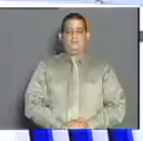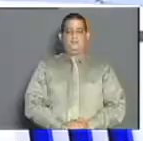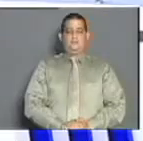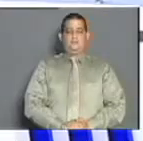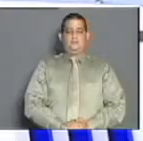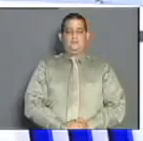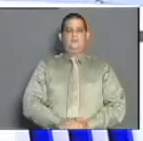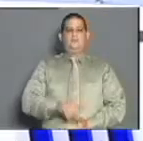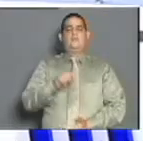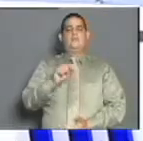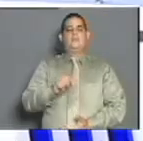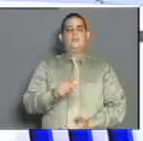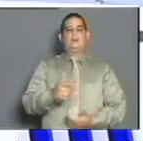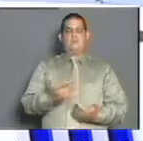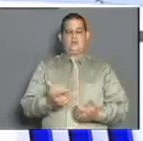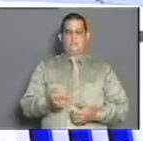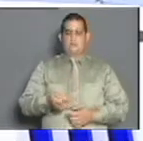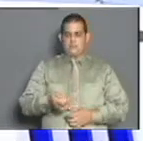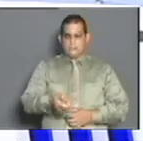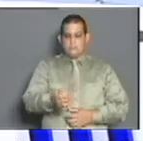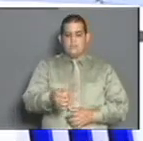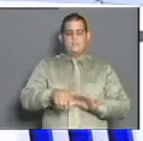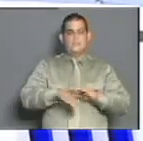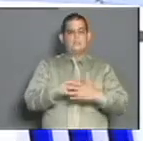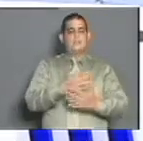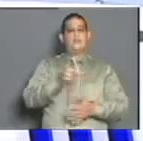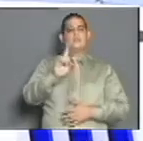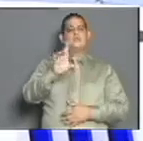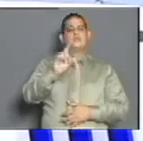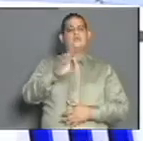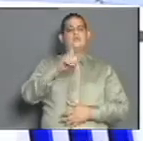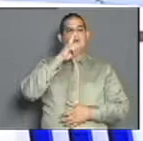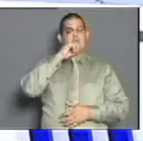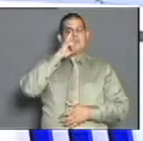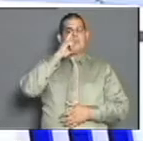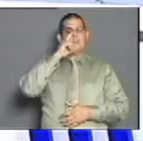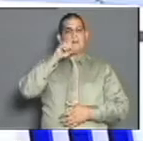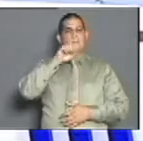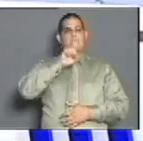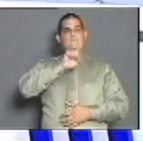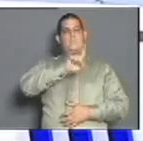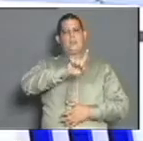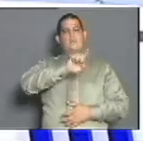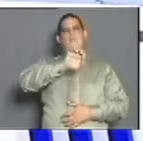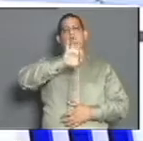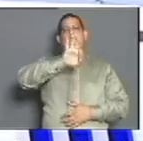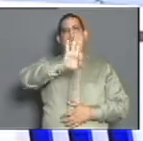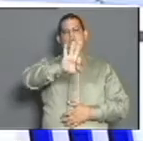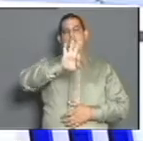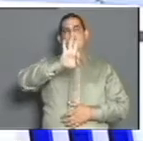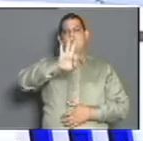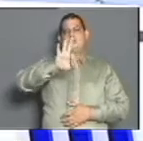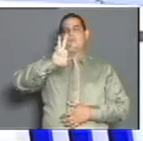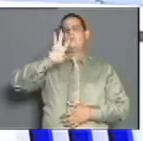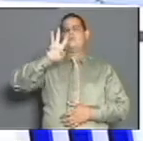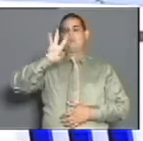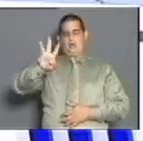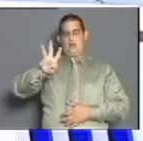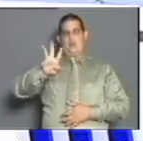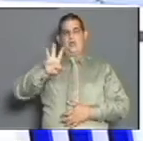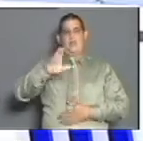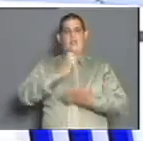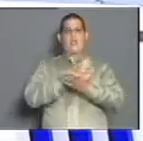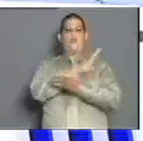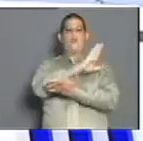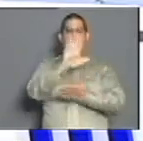Nos vamos a otros tópicos. Y el próximo día 15 de noviembre, 1883 centros educacionales abrirán sus puertas